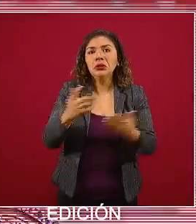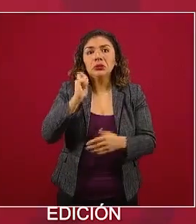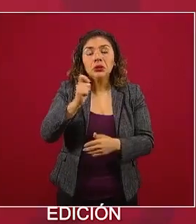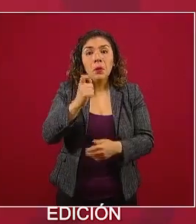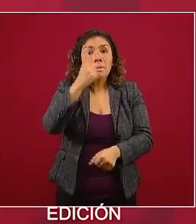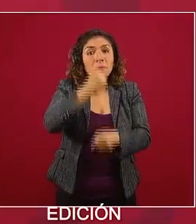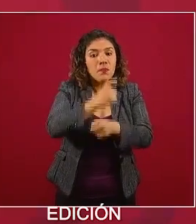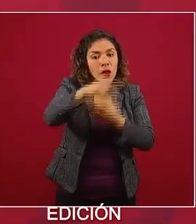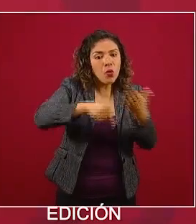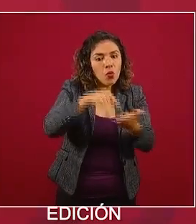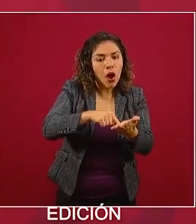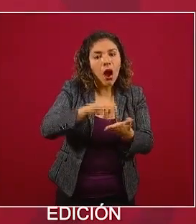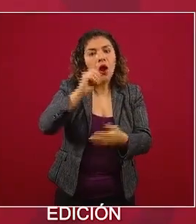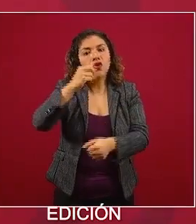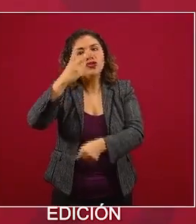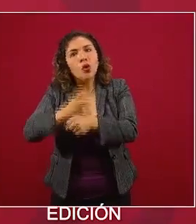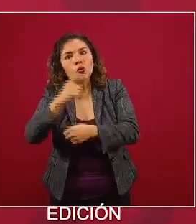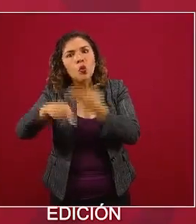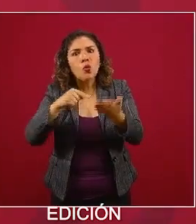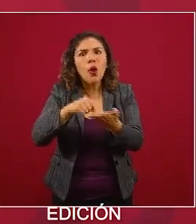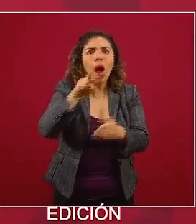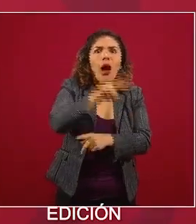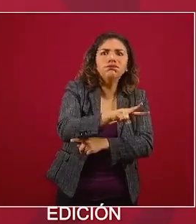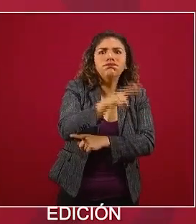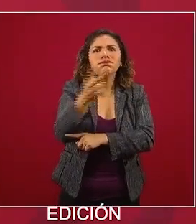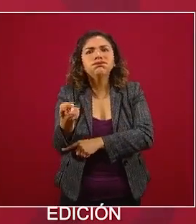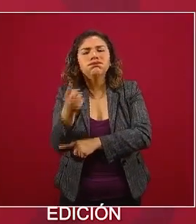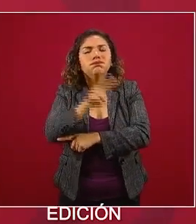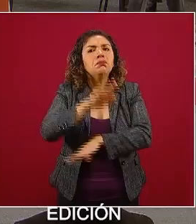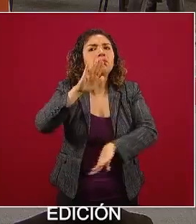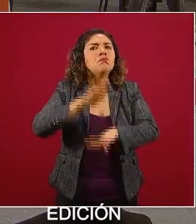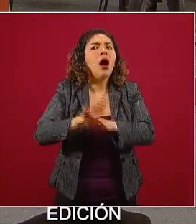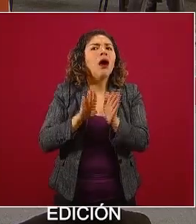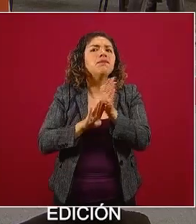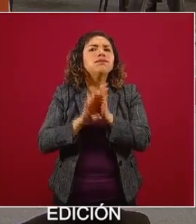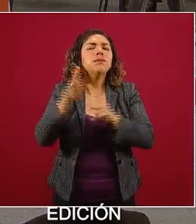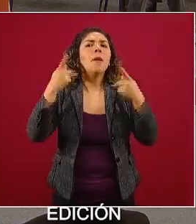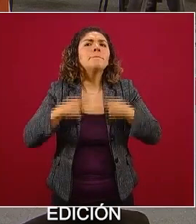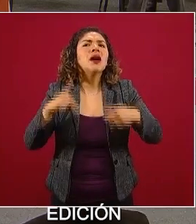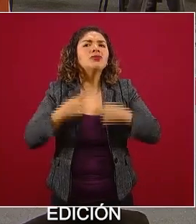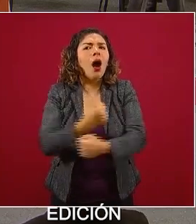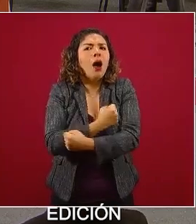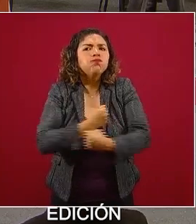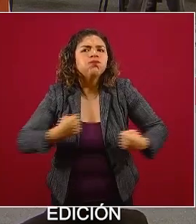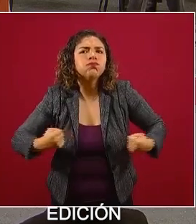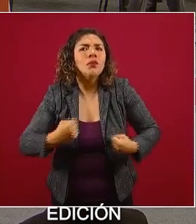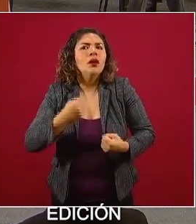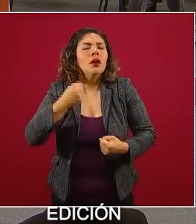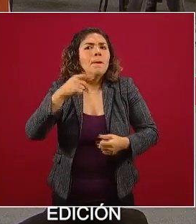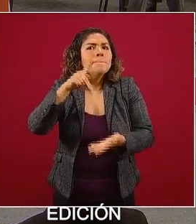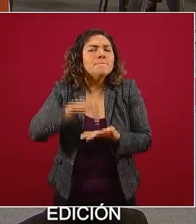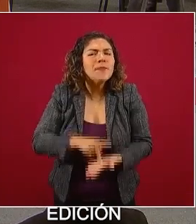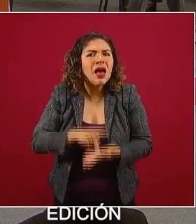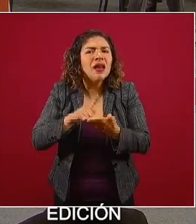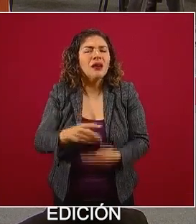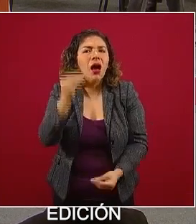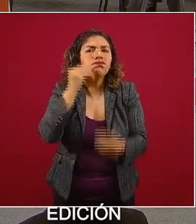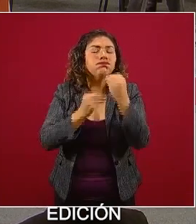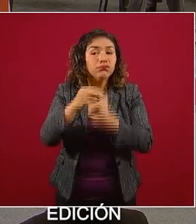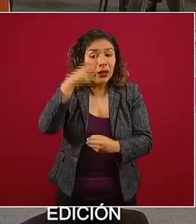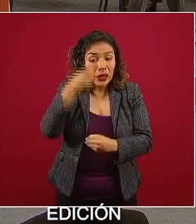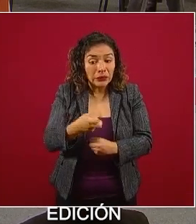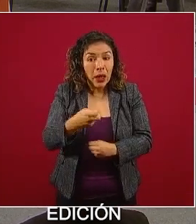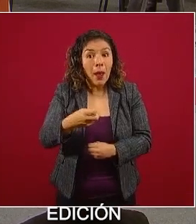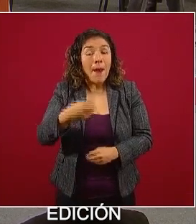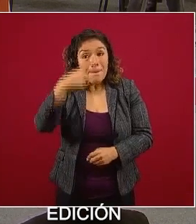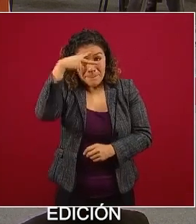o el segundo de los países con las mayores prevalencias de obesidad y sobrepeso. Seguimos siendo el primer país